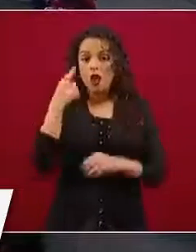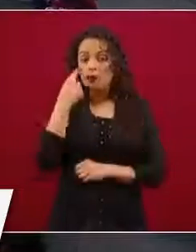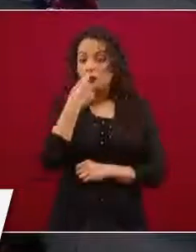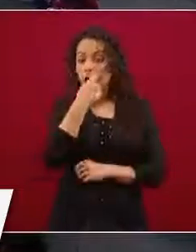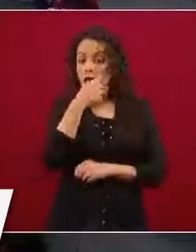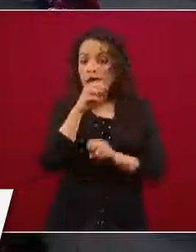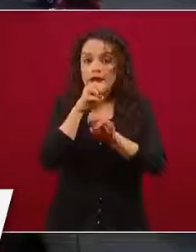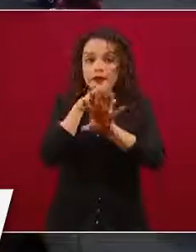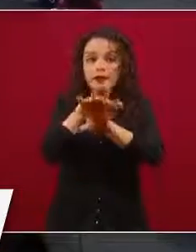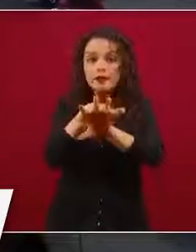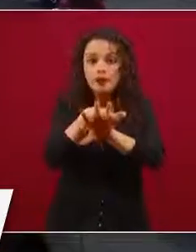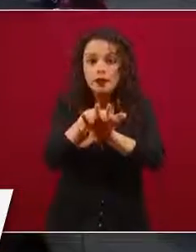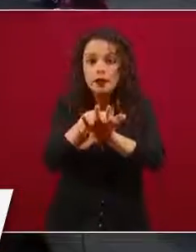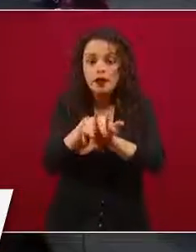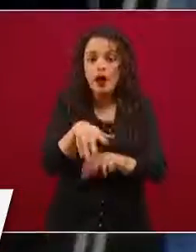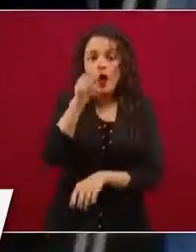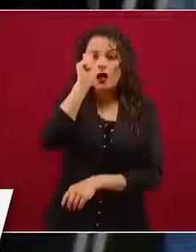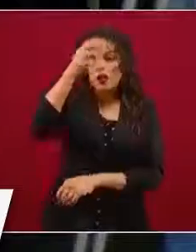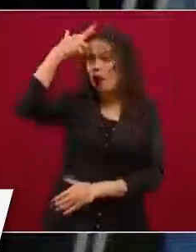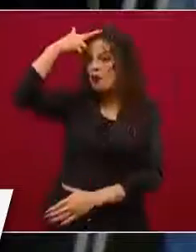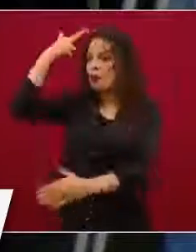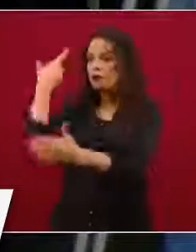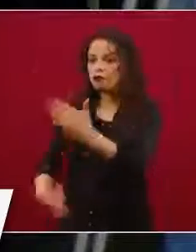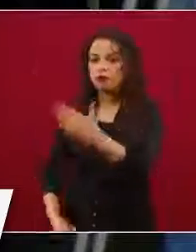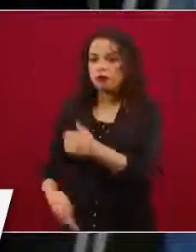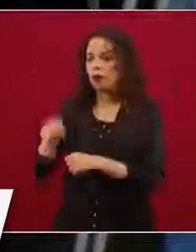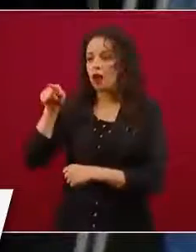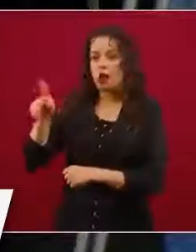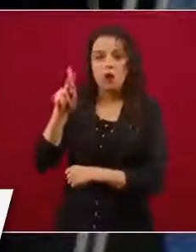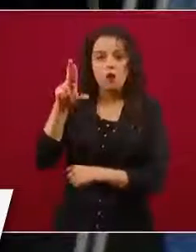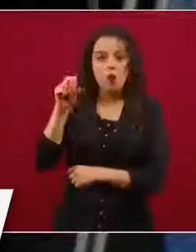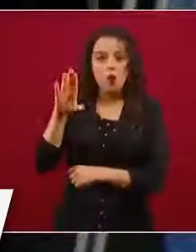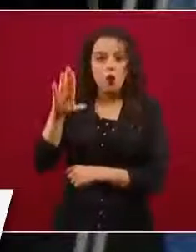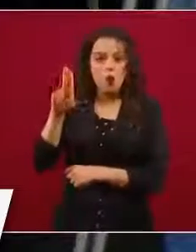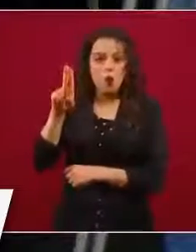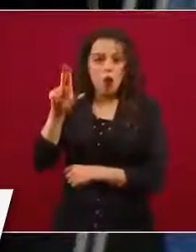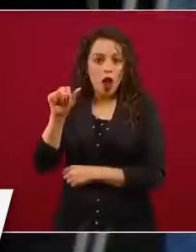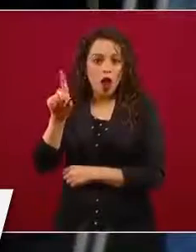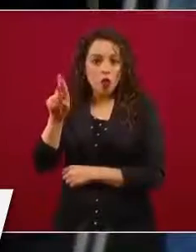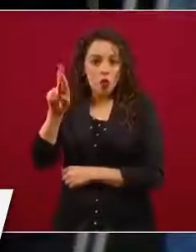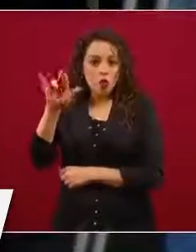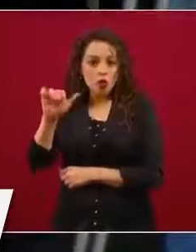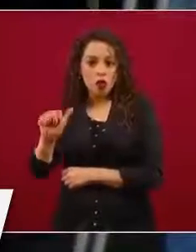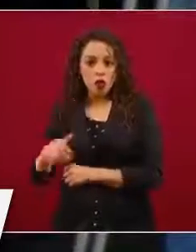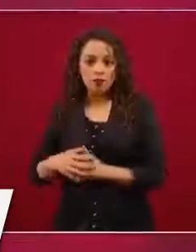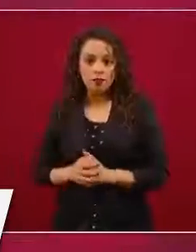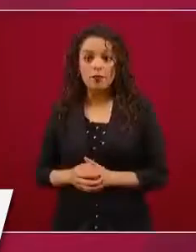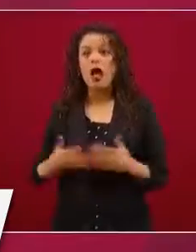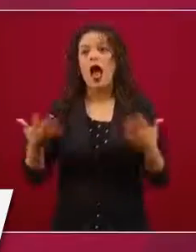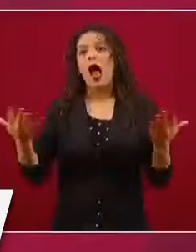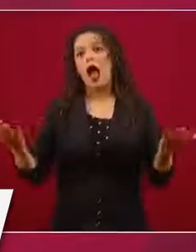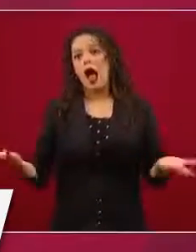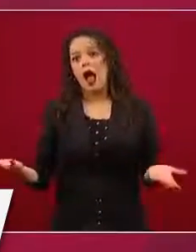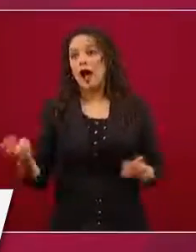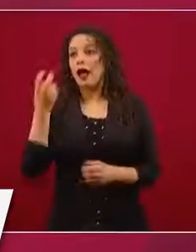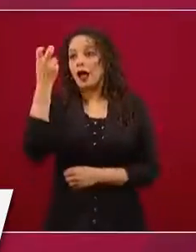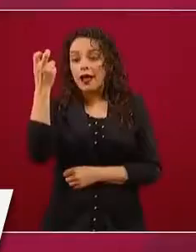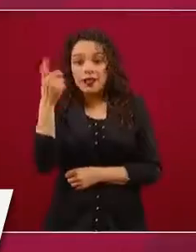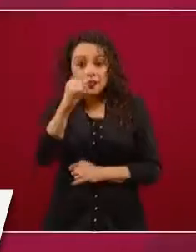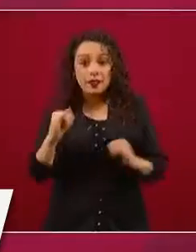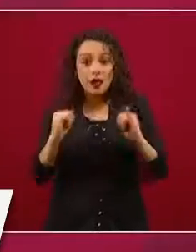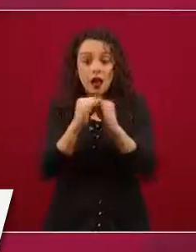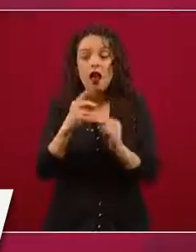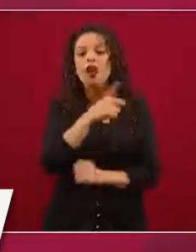es la Procuraduría en este caso. Ah, pues entonces eso lo debió de plantear el instituto.